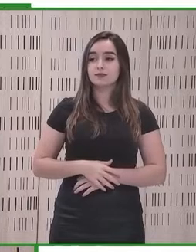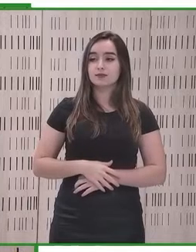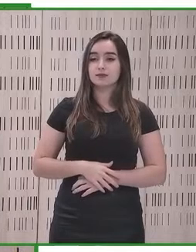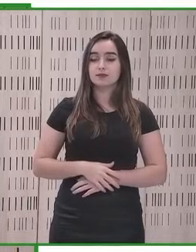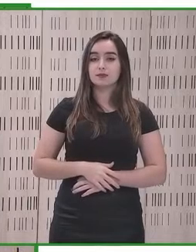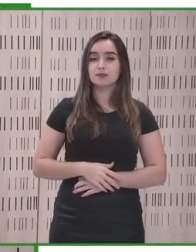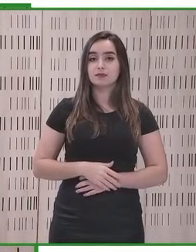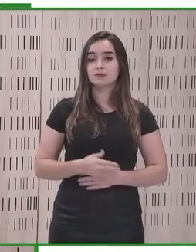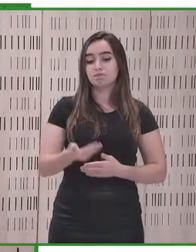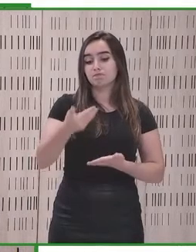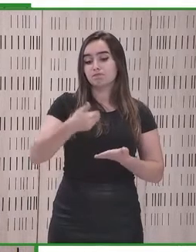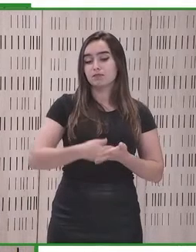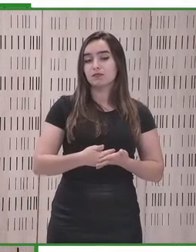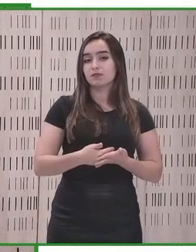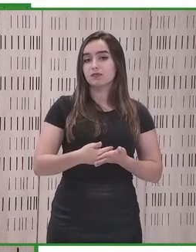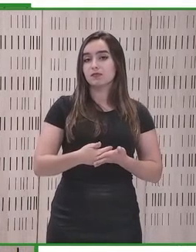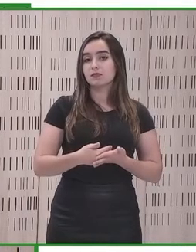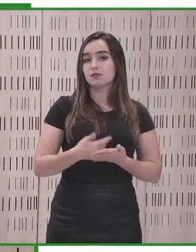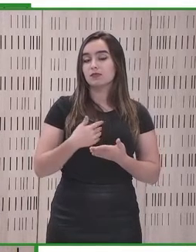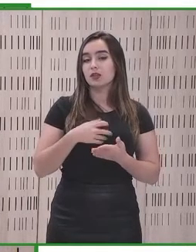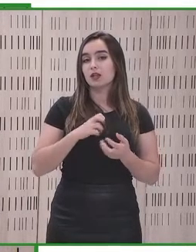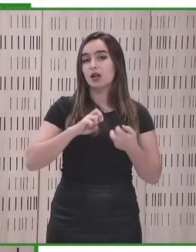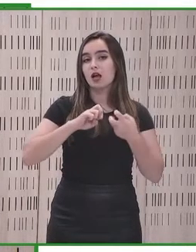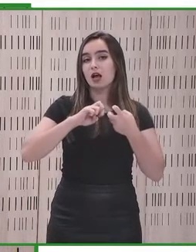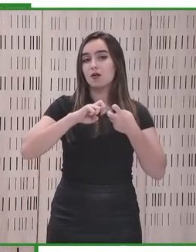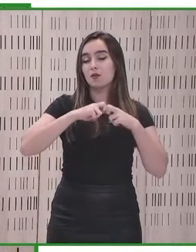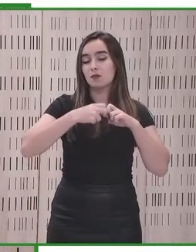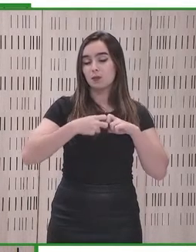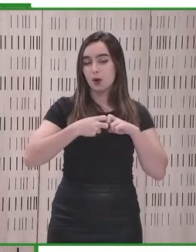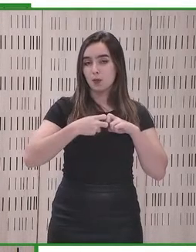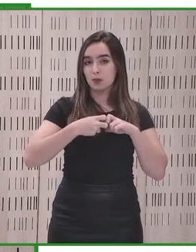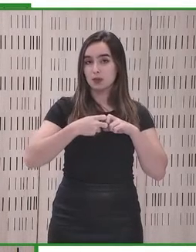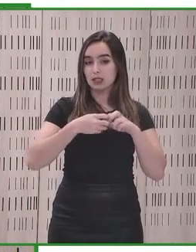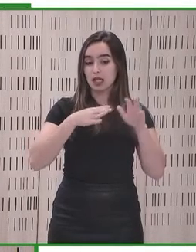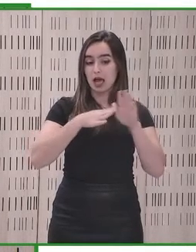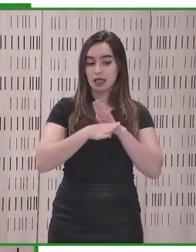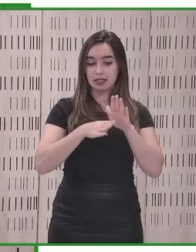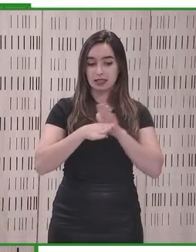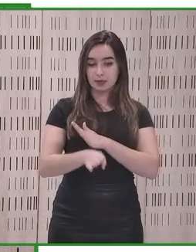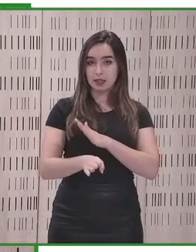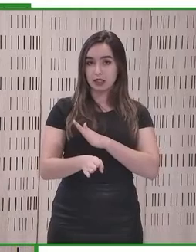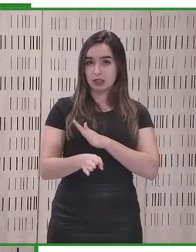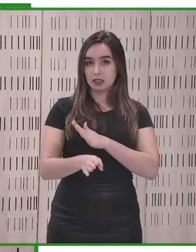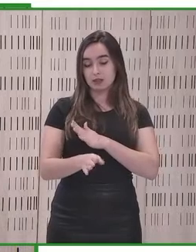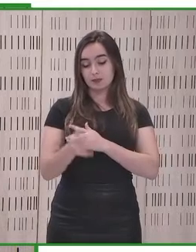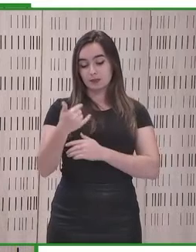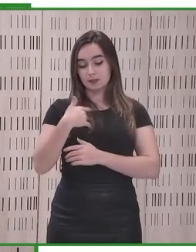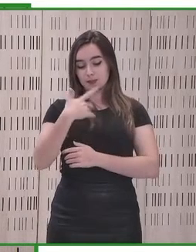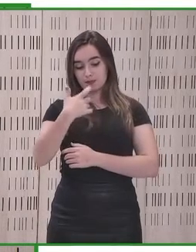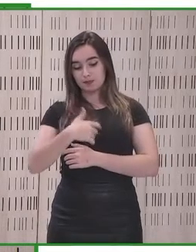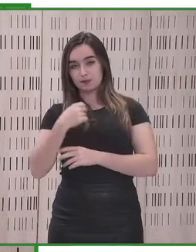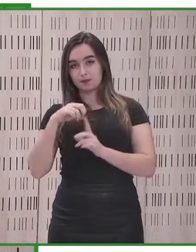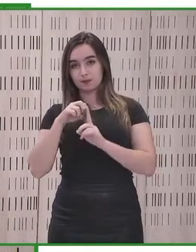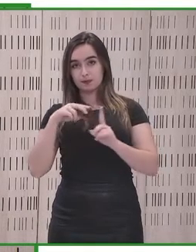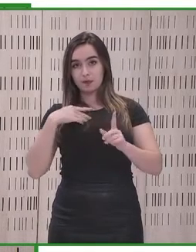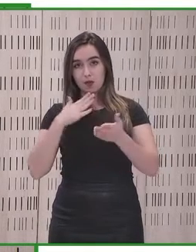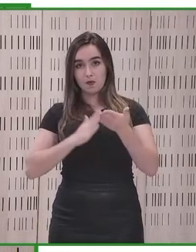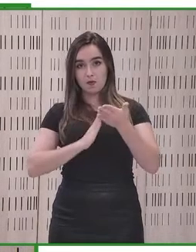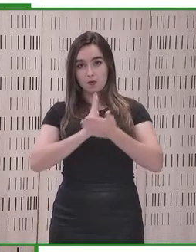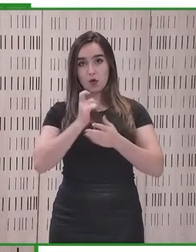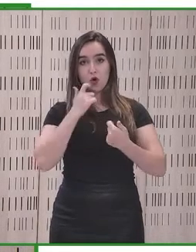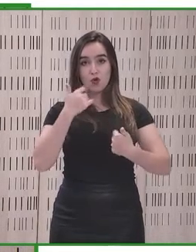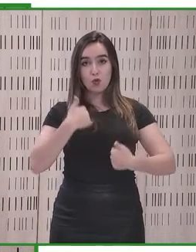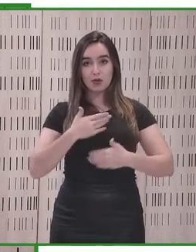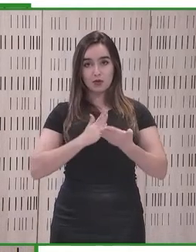hable de los desafíos de la accesibilidad desde una óptica de derechos humanos, lo que